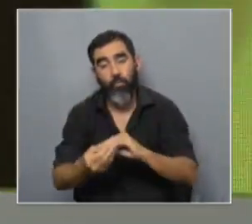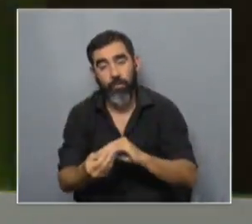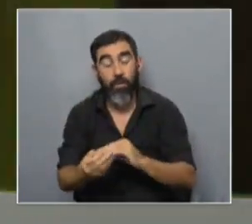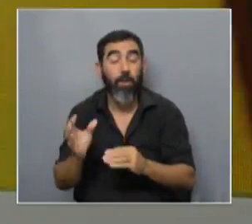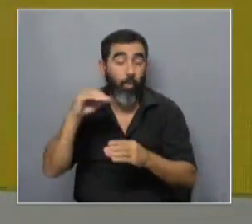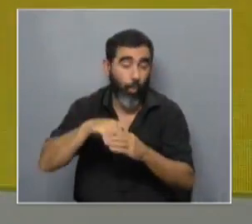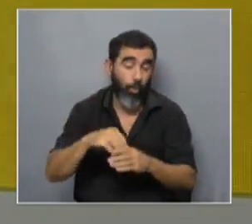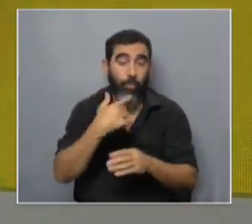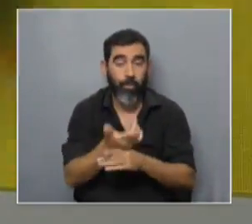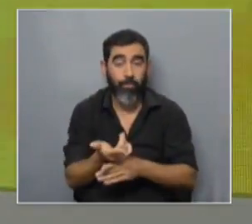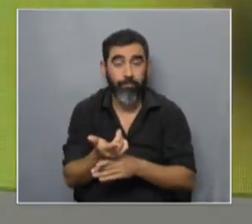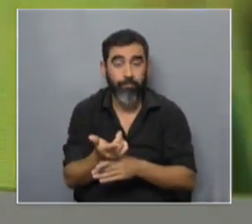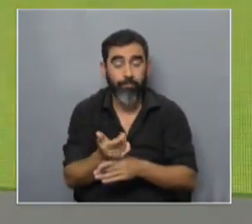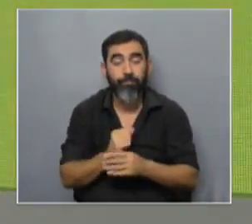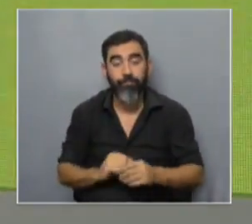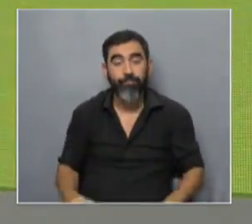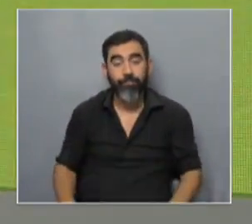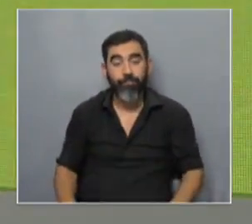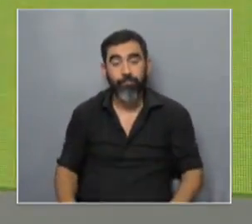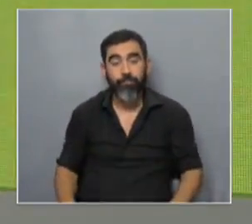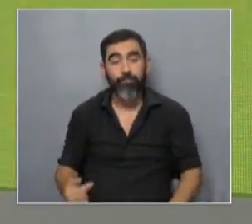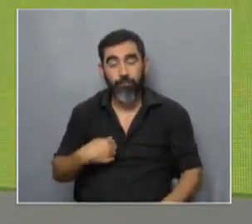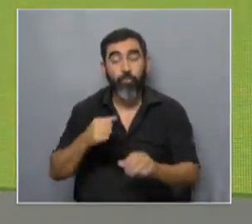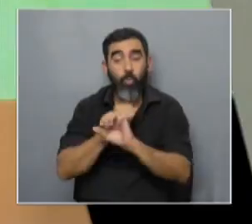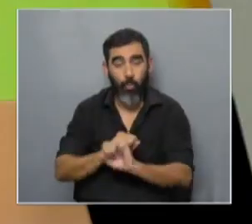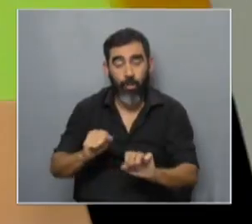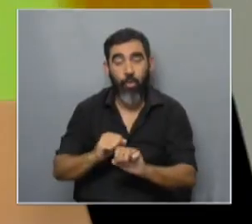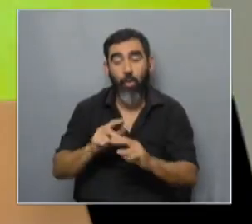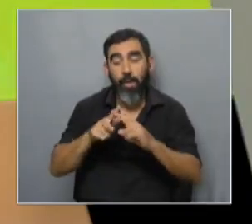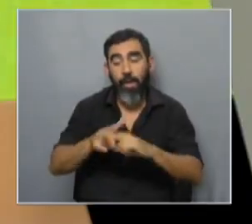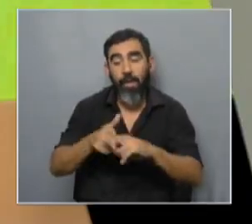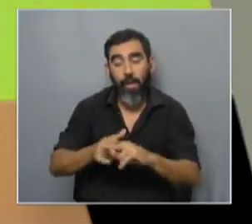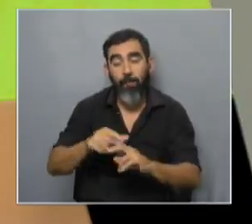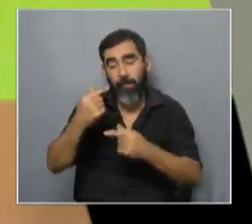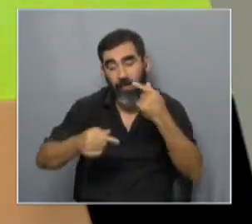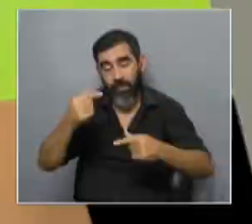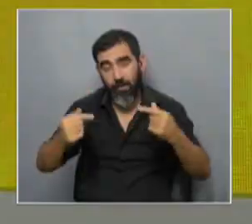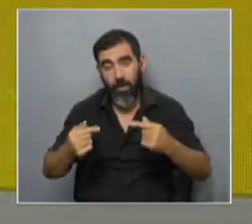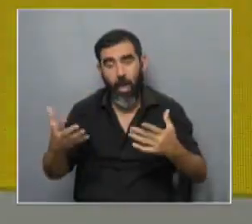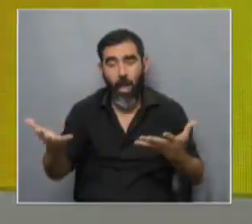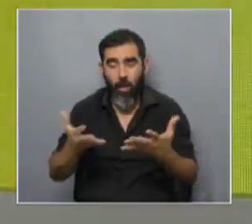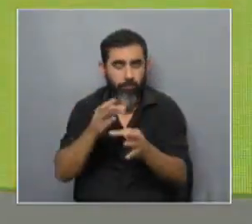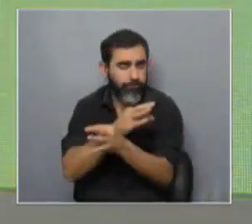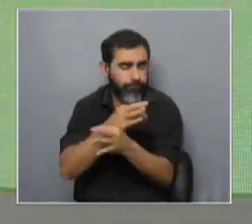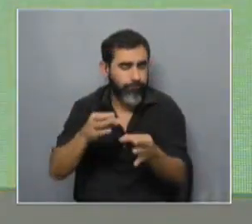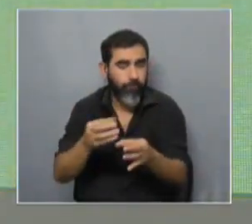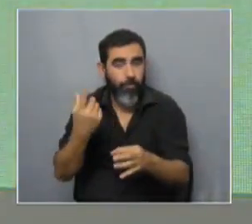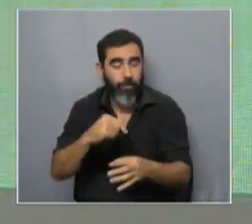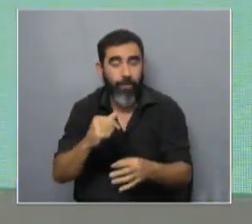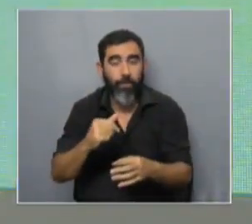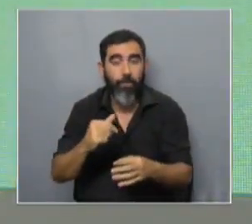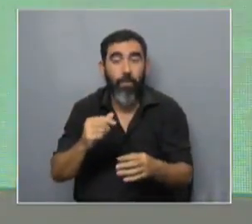incluyen pues el hecho de que uno pueda disponer de unas herramientas determinadas que ahora son magníficas pero chico